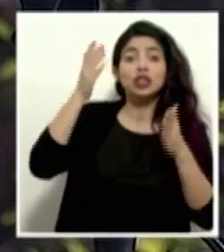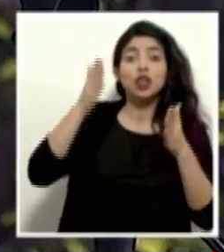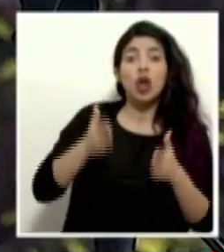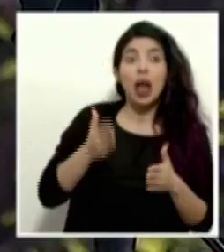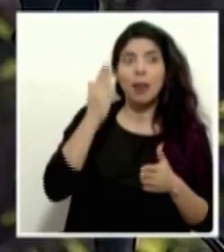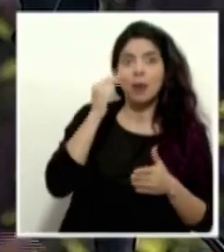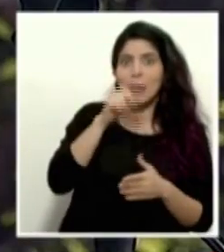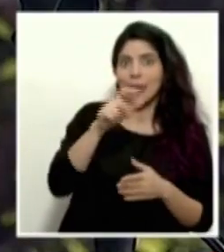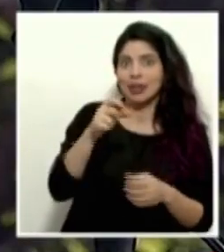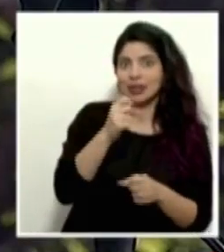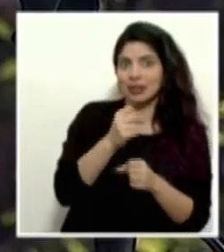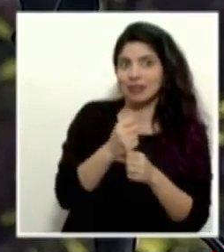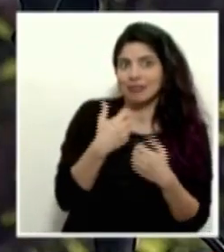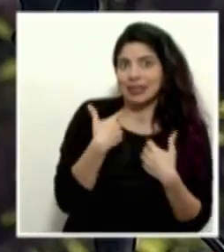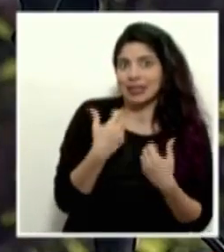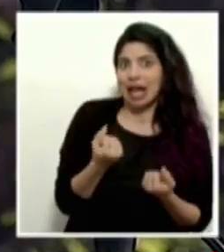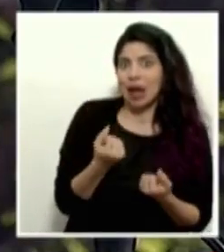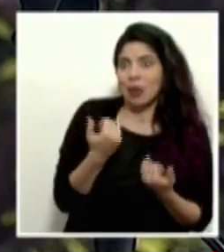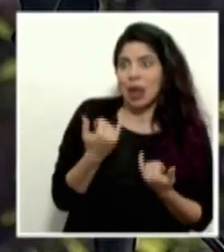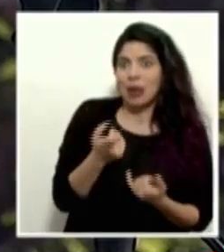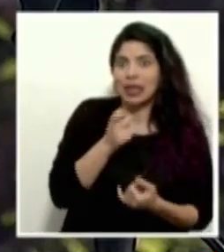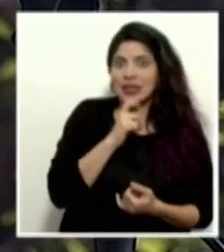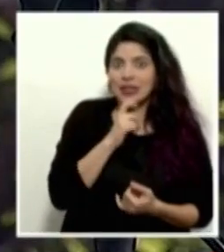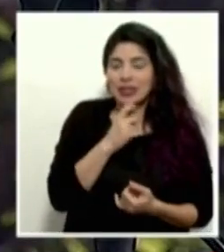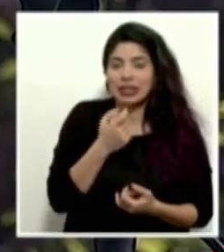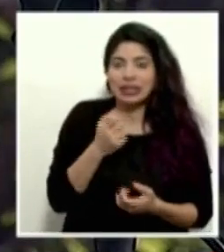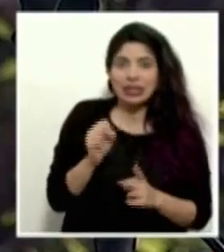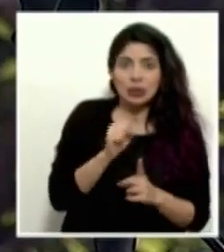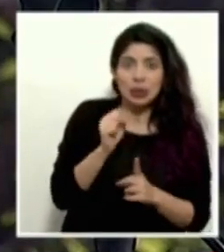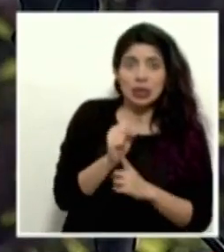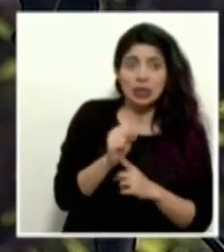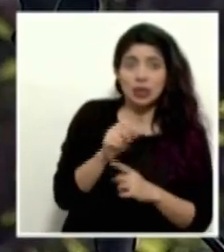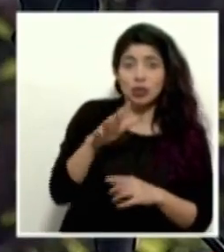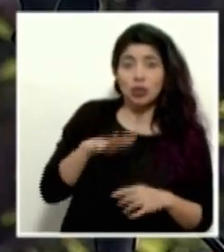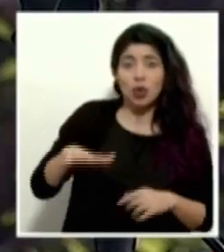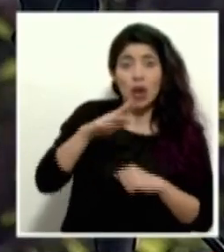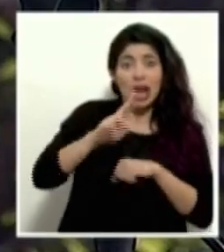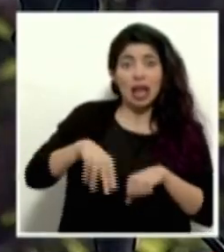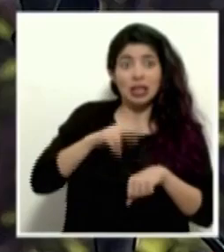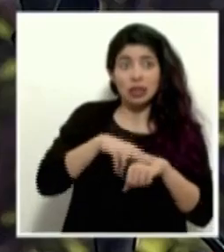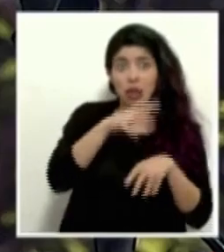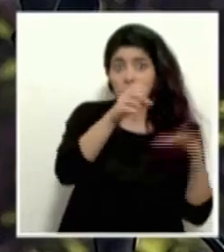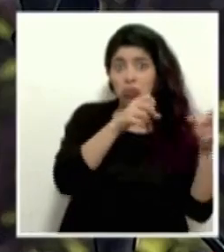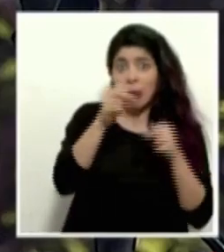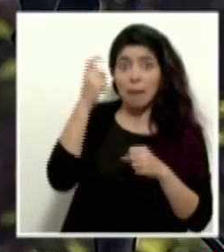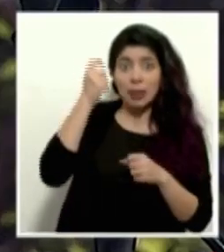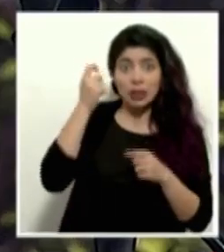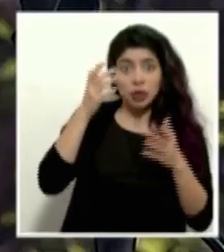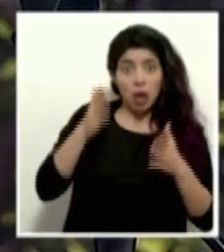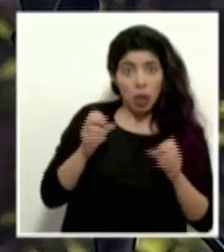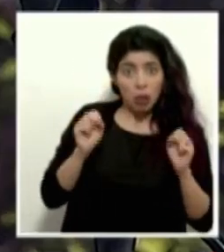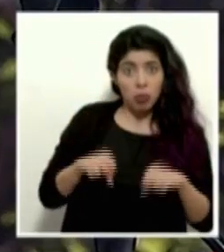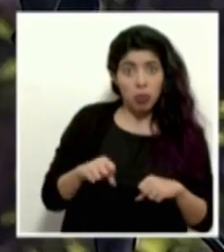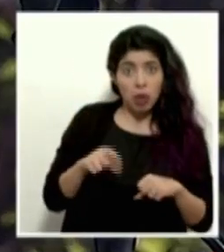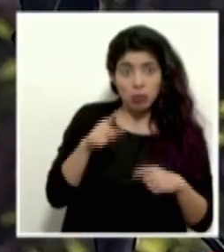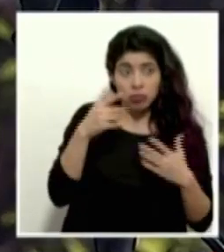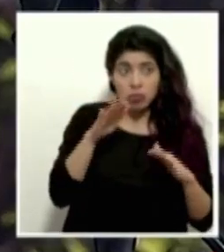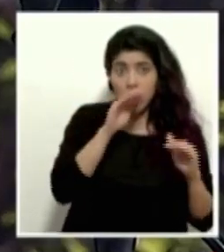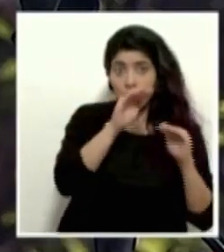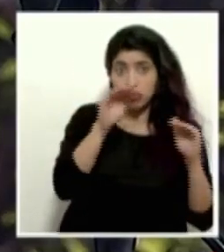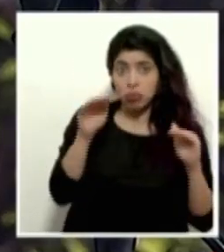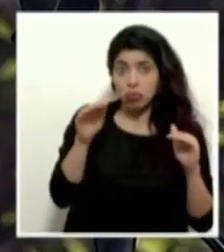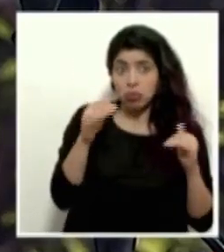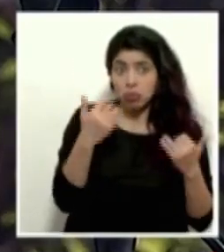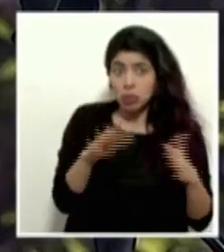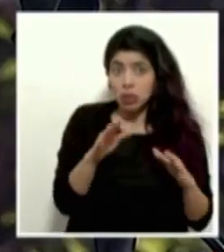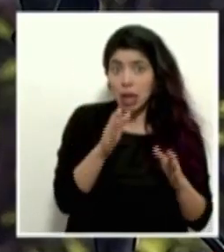porque es el personal de salud que cuesta, que no tenemos, en donde hay escasez en todo el territorio nacional? Entonces, no sé si se ha hecho el llamado, si ya